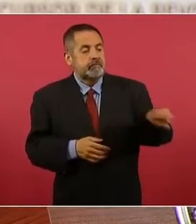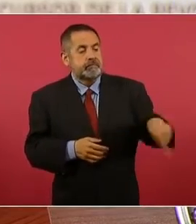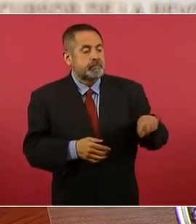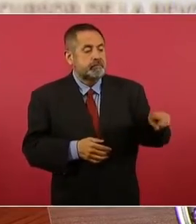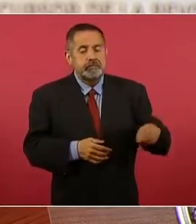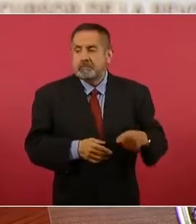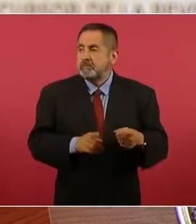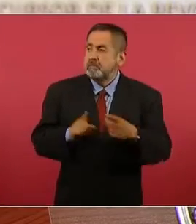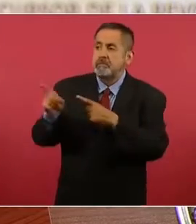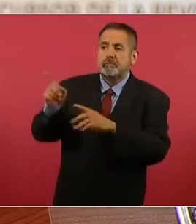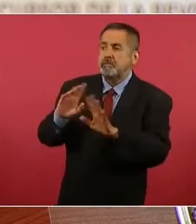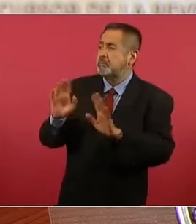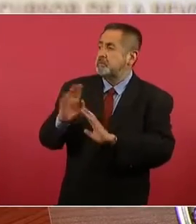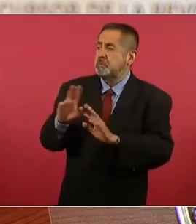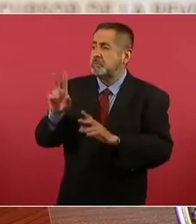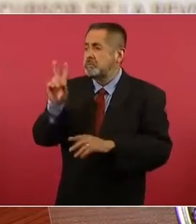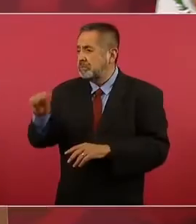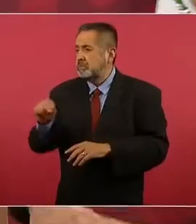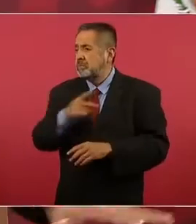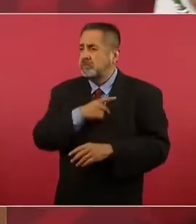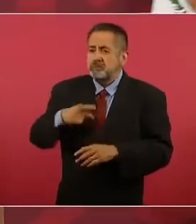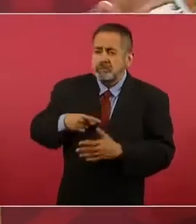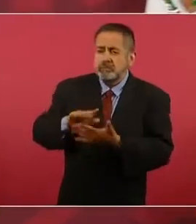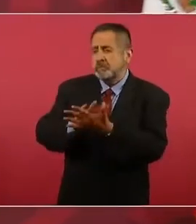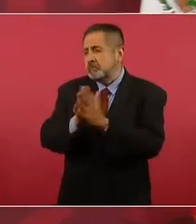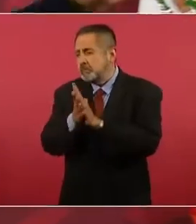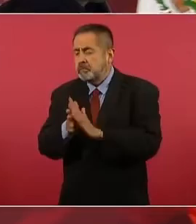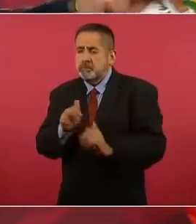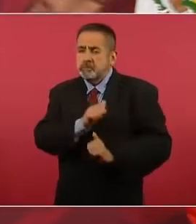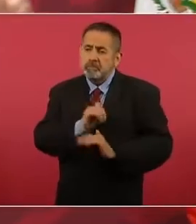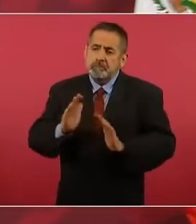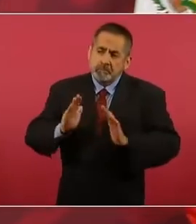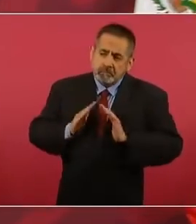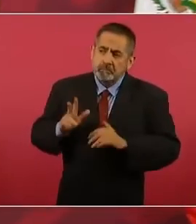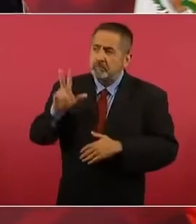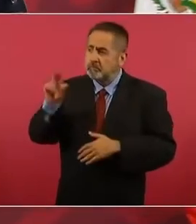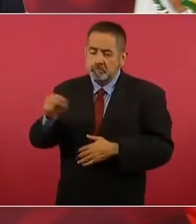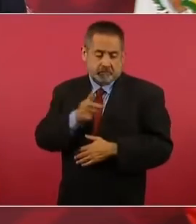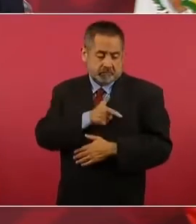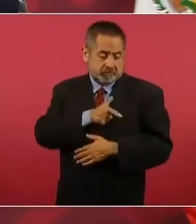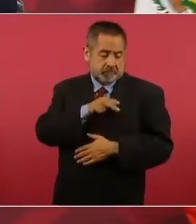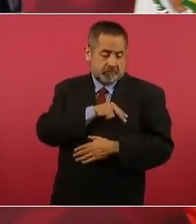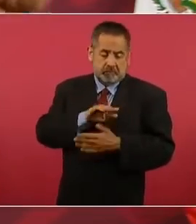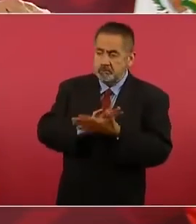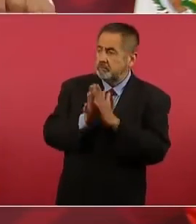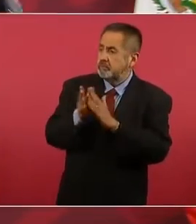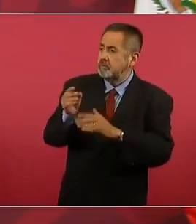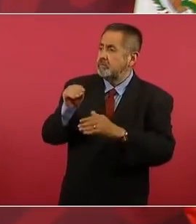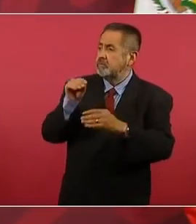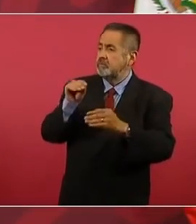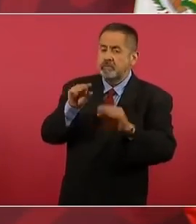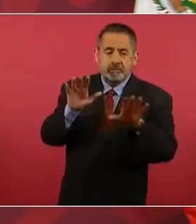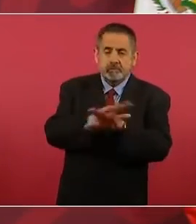militarizando el país, no se puede que la Guardia Nacional pertenezca